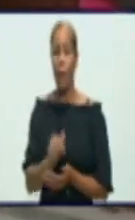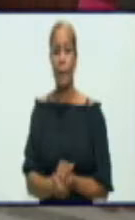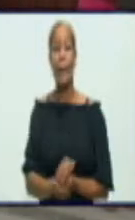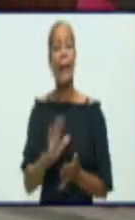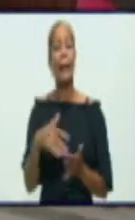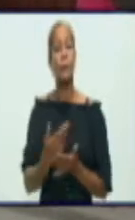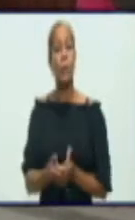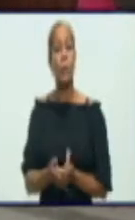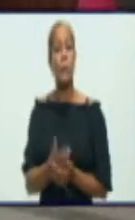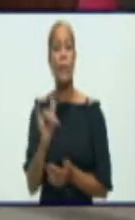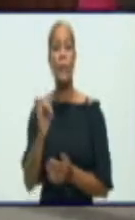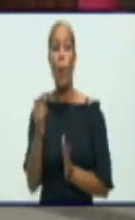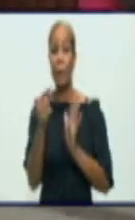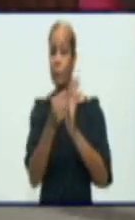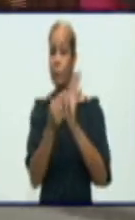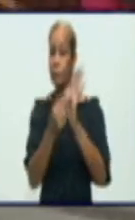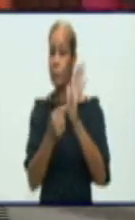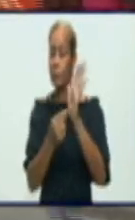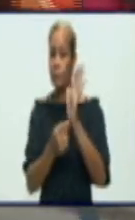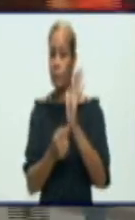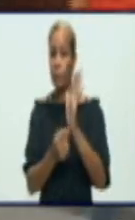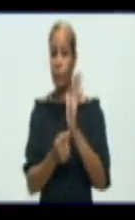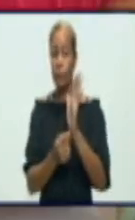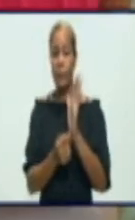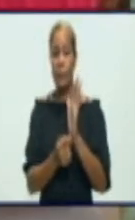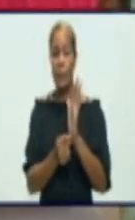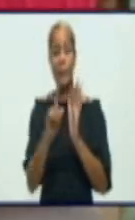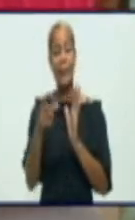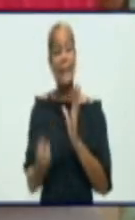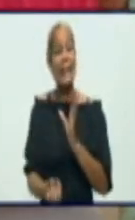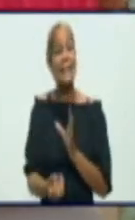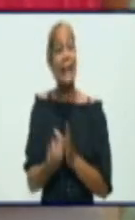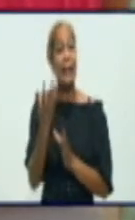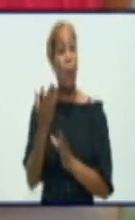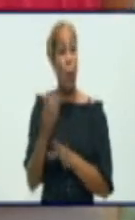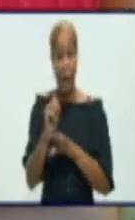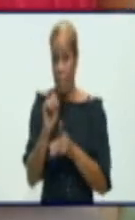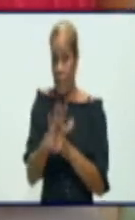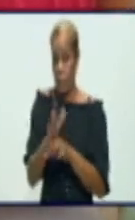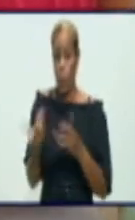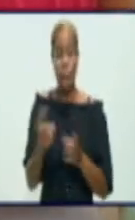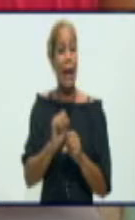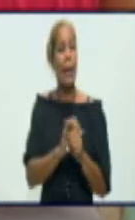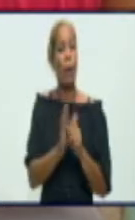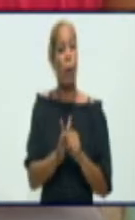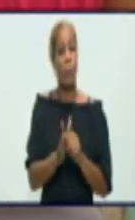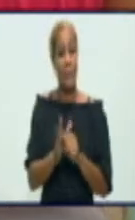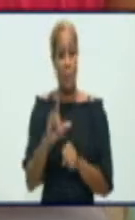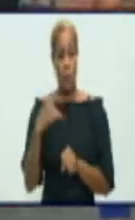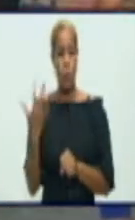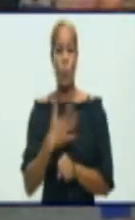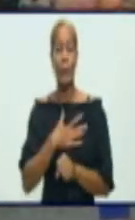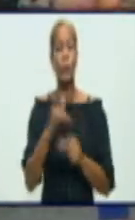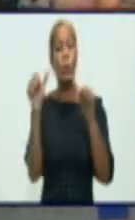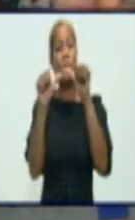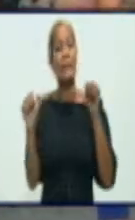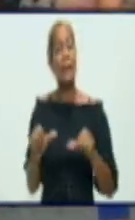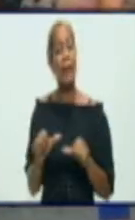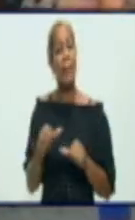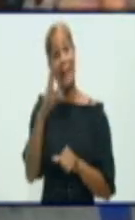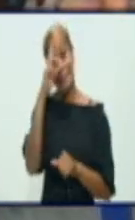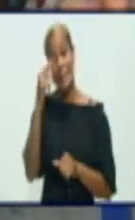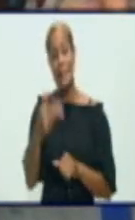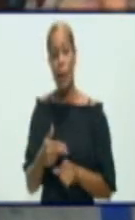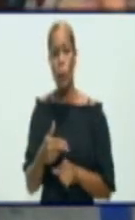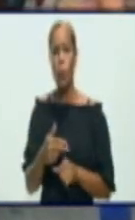en ningún momento desde que surgió la COVID hasta hoy, nuestro sistema de salud ha dejado de